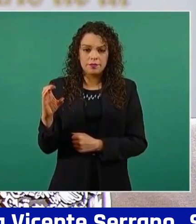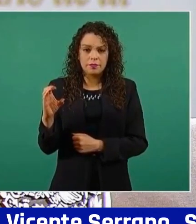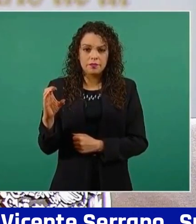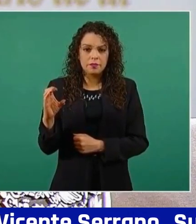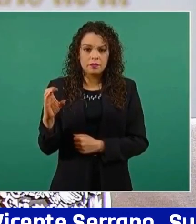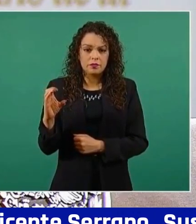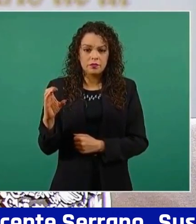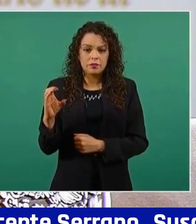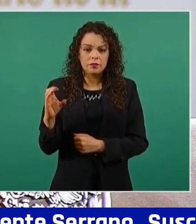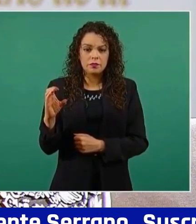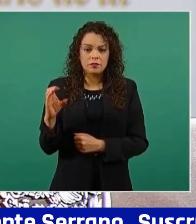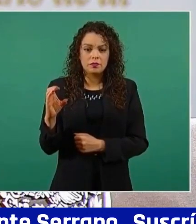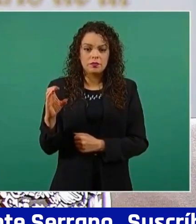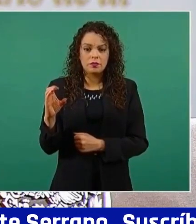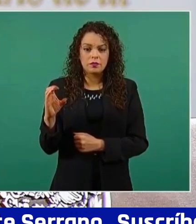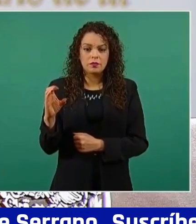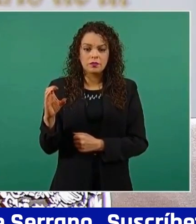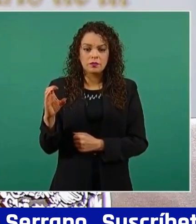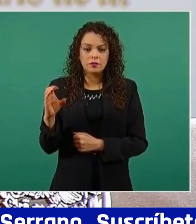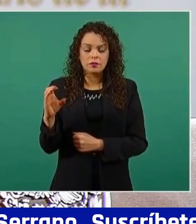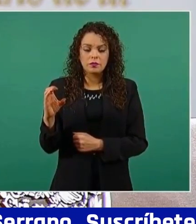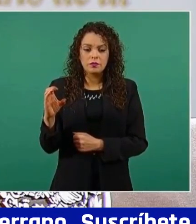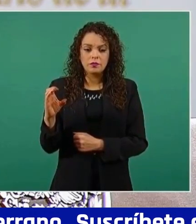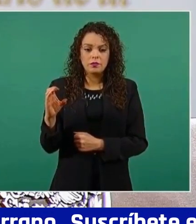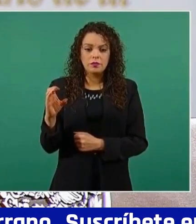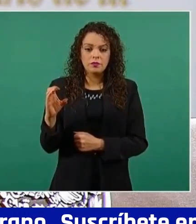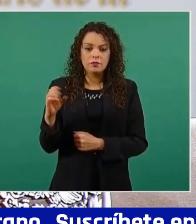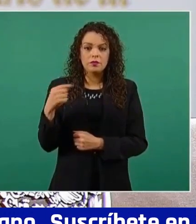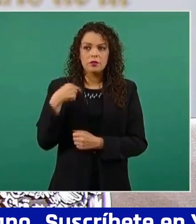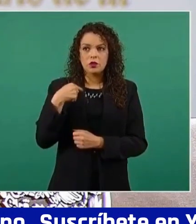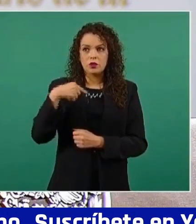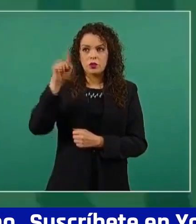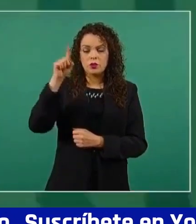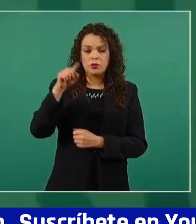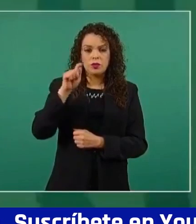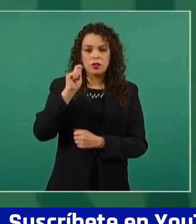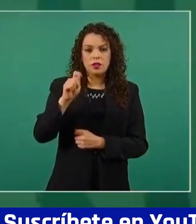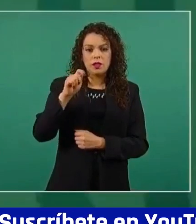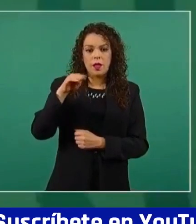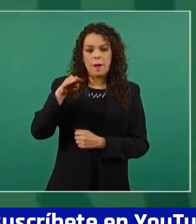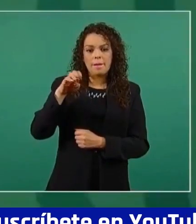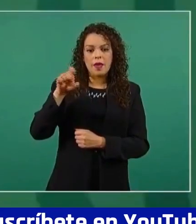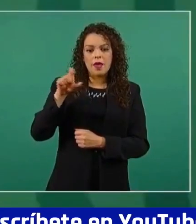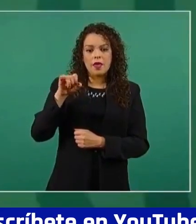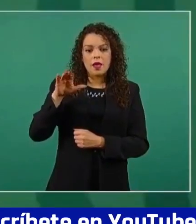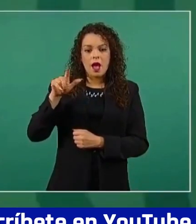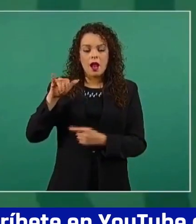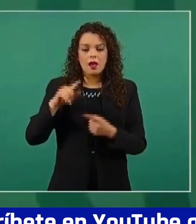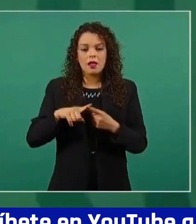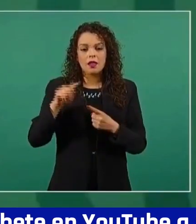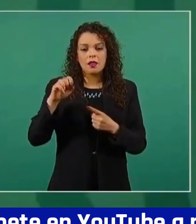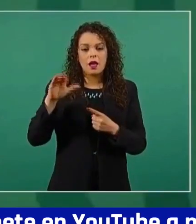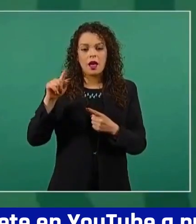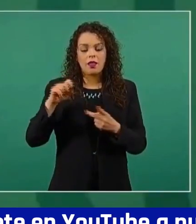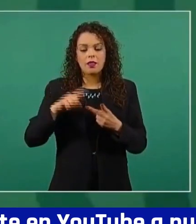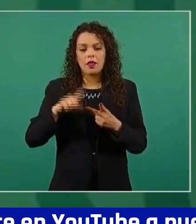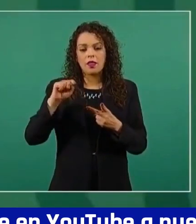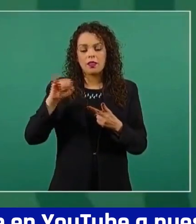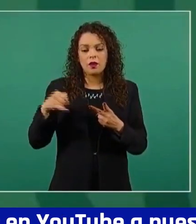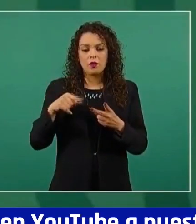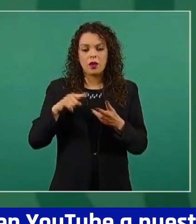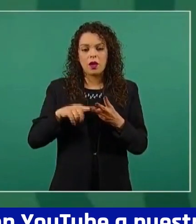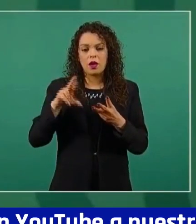Voy a estar en Mexicali, voy a estar en Tecate, en Tijuana, en